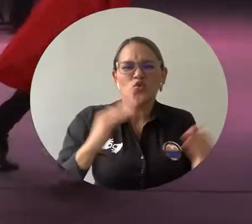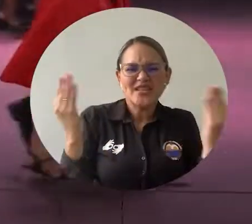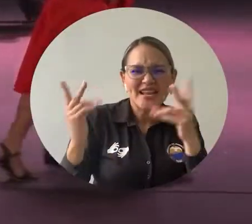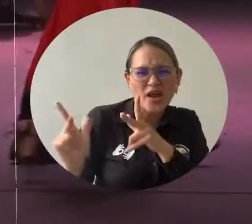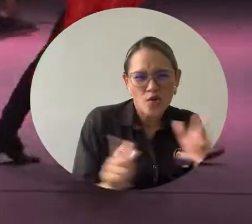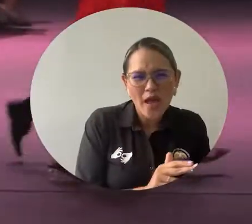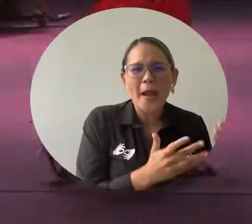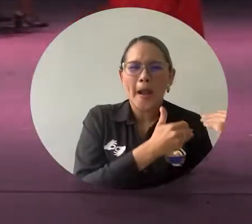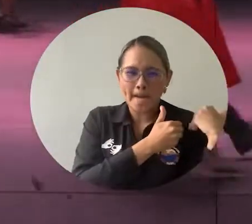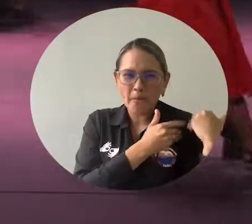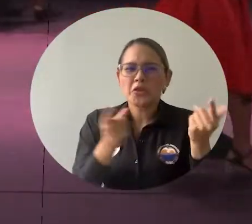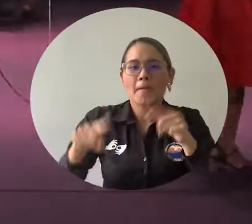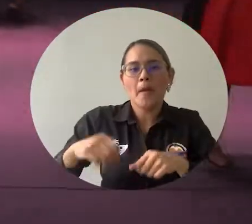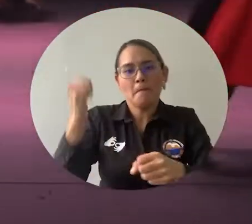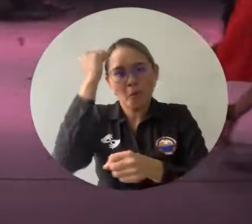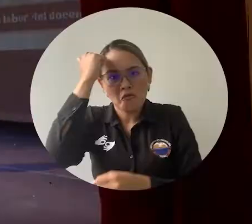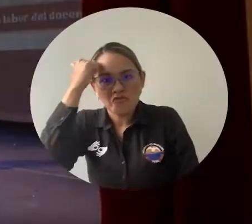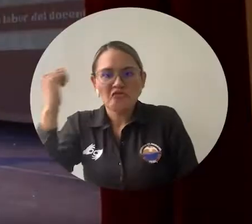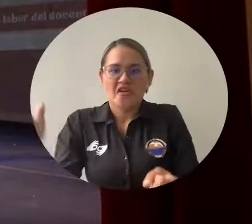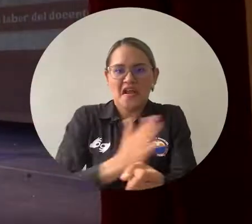presentaciones de baile y canto.